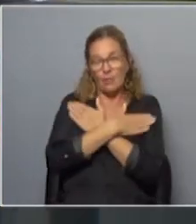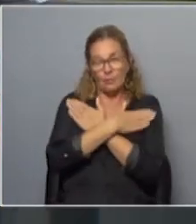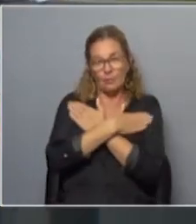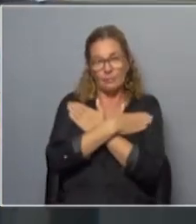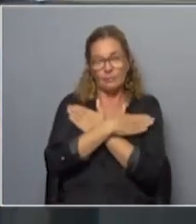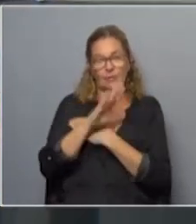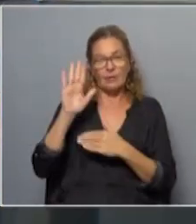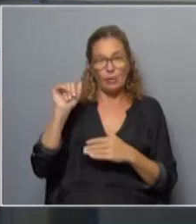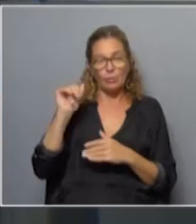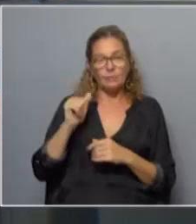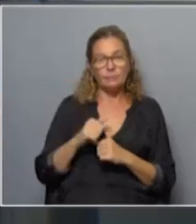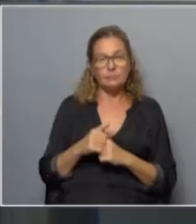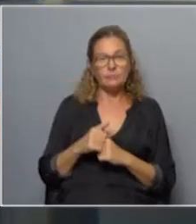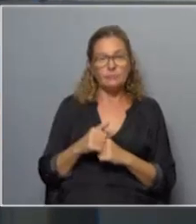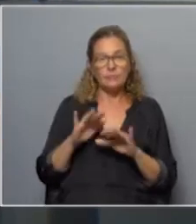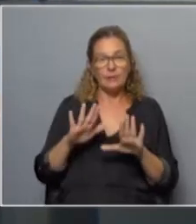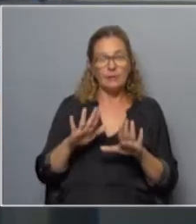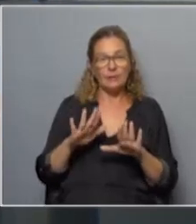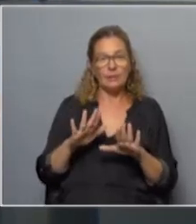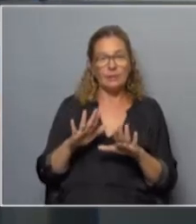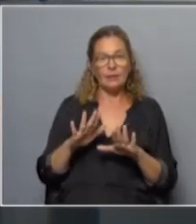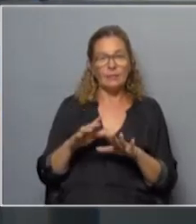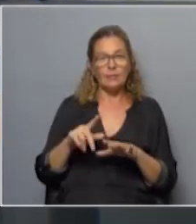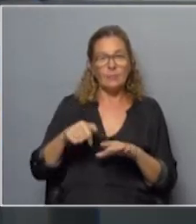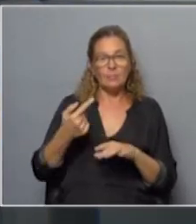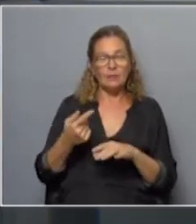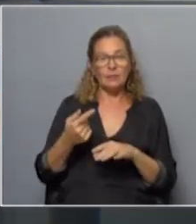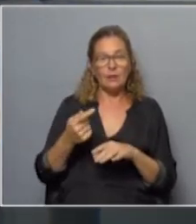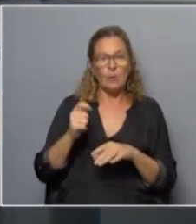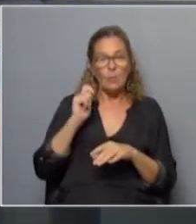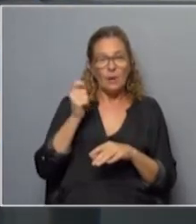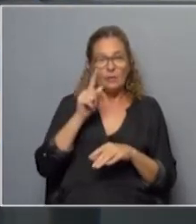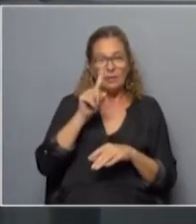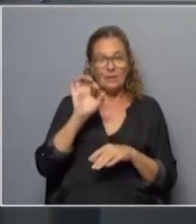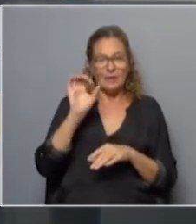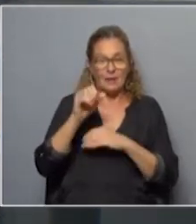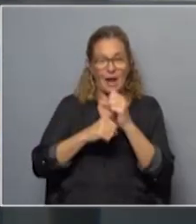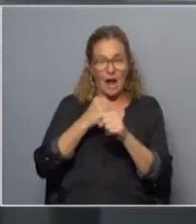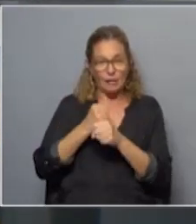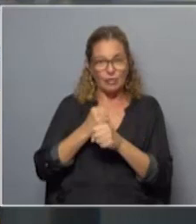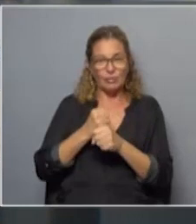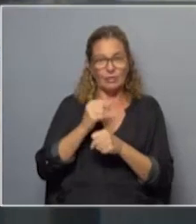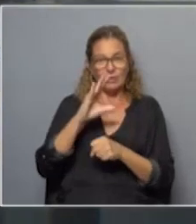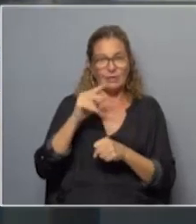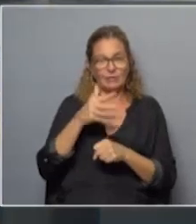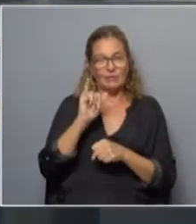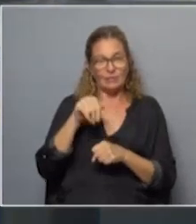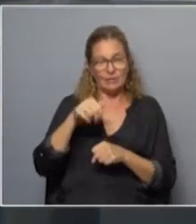el saludo y bueno quédense ahora se viene pegada la letra chica se cumple el natalicio de 100 años de China Zorrilla